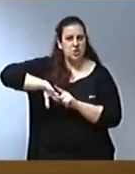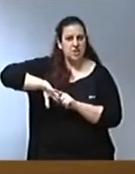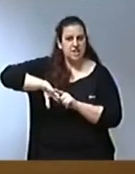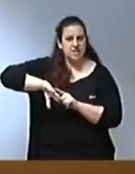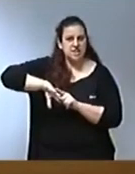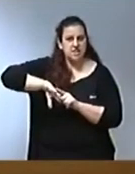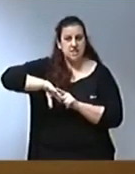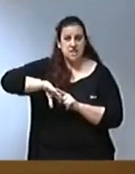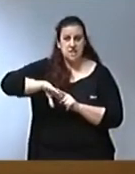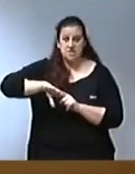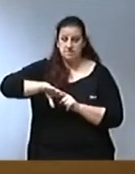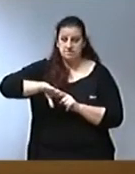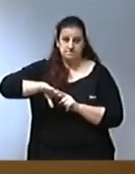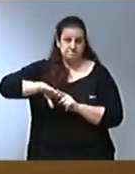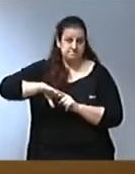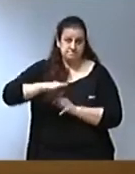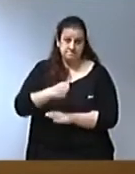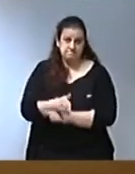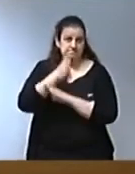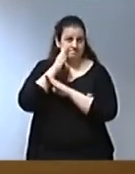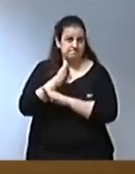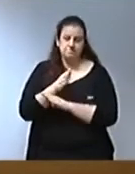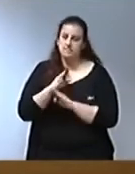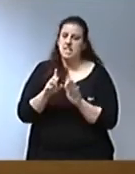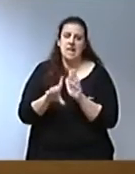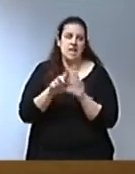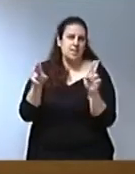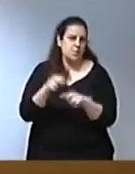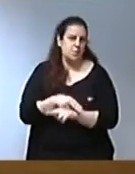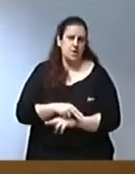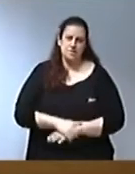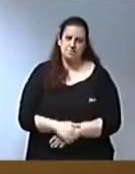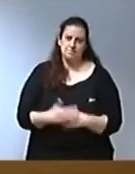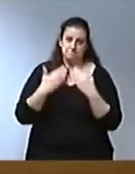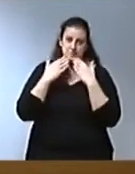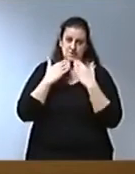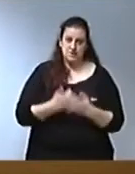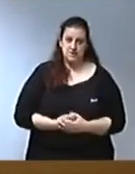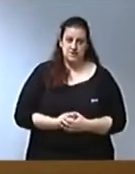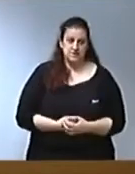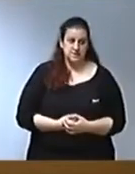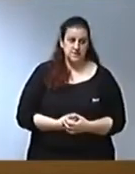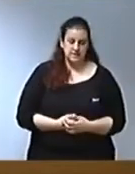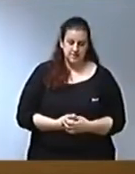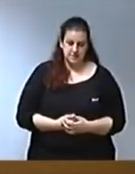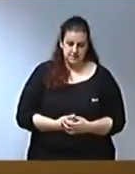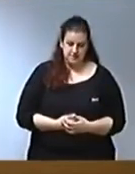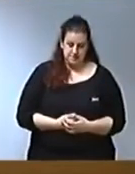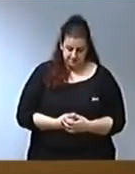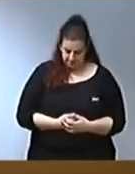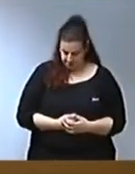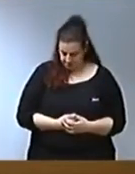no se tarde ni un minuto en derogar esta ley. Muchas gracias. Muchas gracias, señoría.